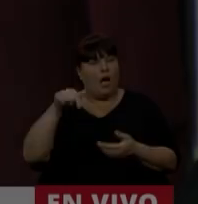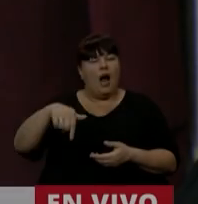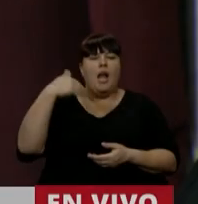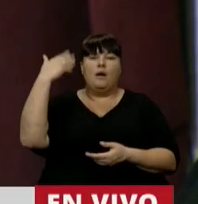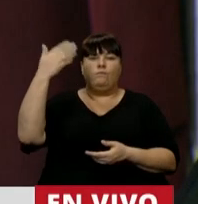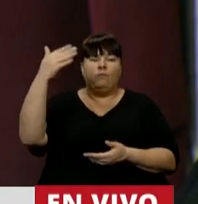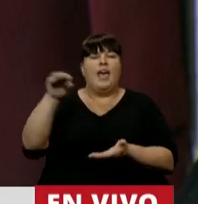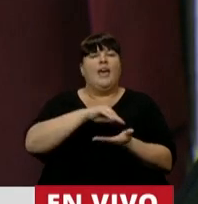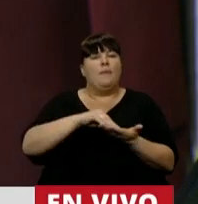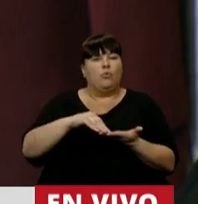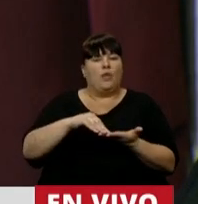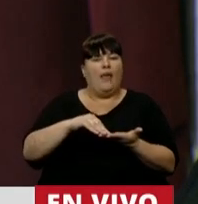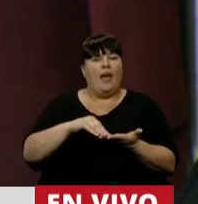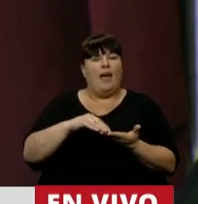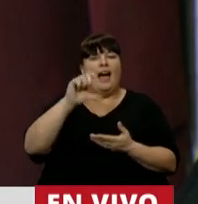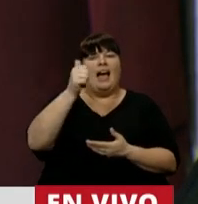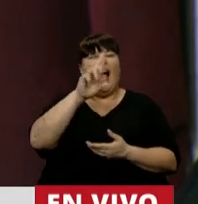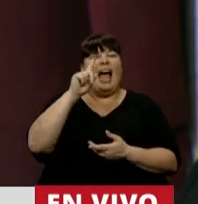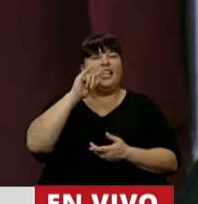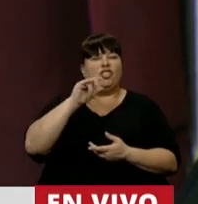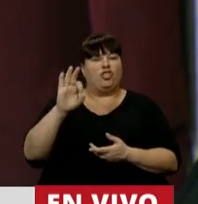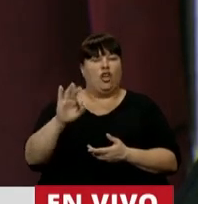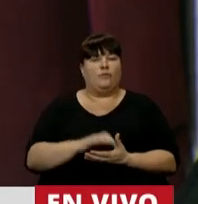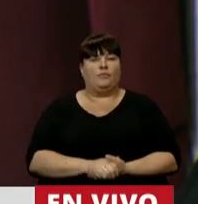Tiene la palabra la diputada Carla Carrizo.